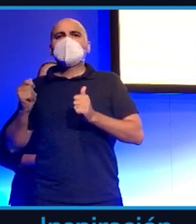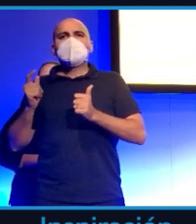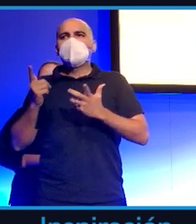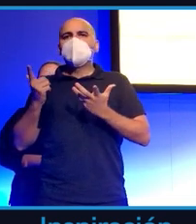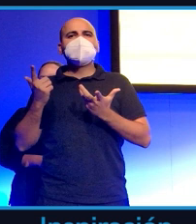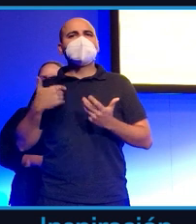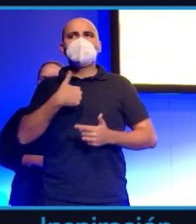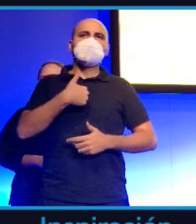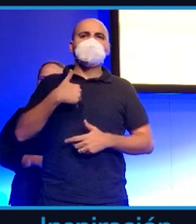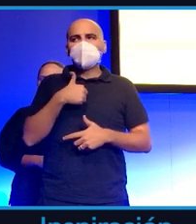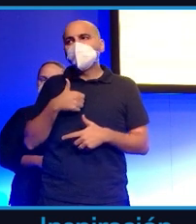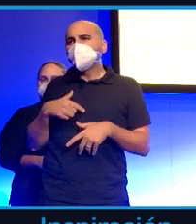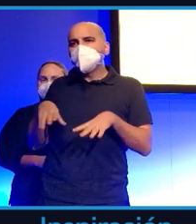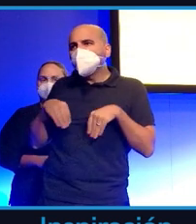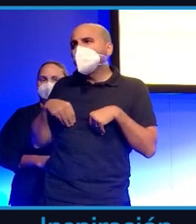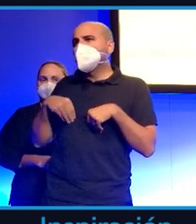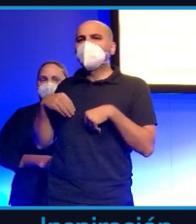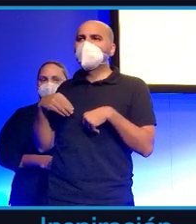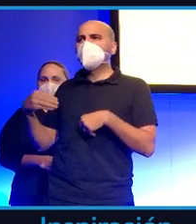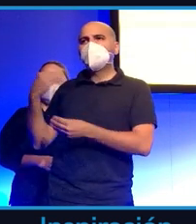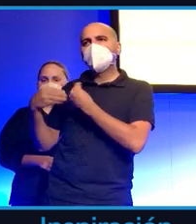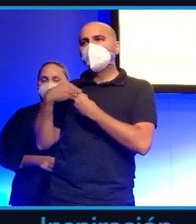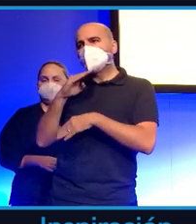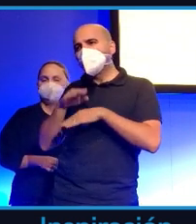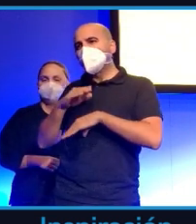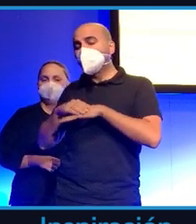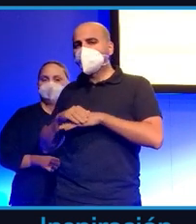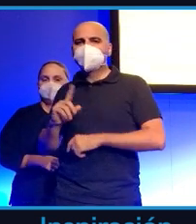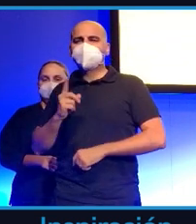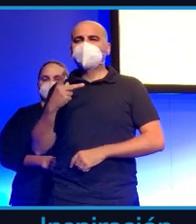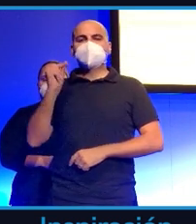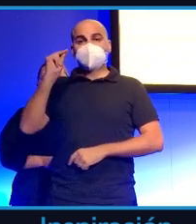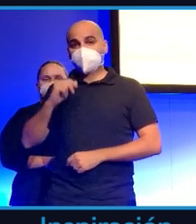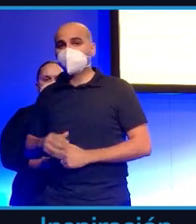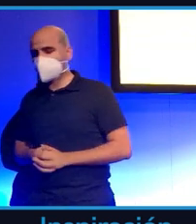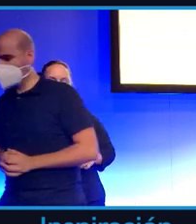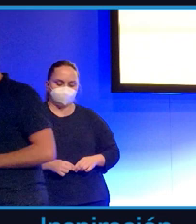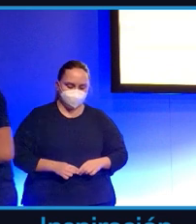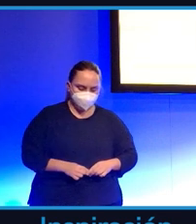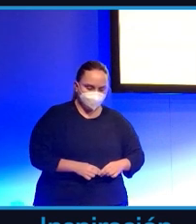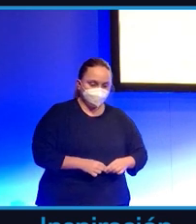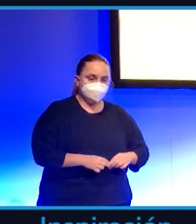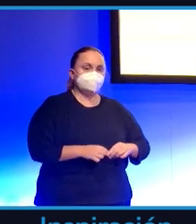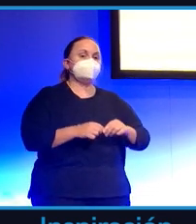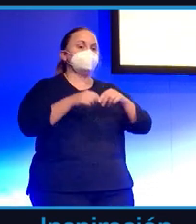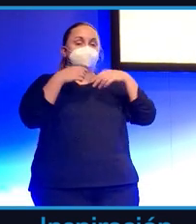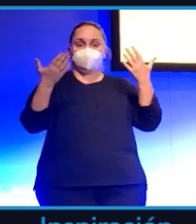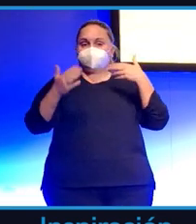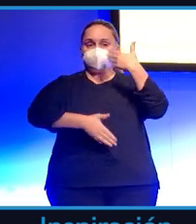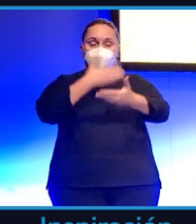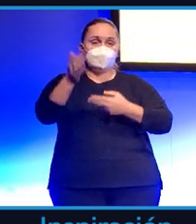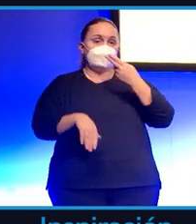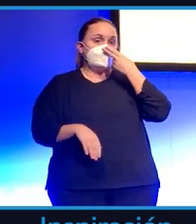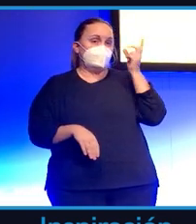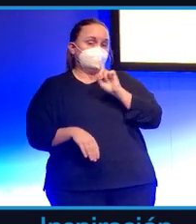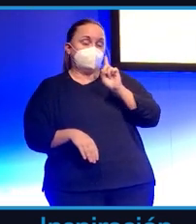ejercer un papel sumiso hacia un comunicador tan poderoso como era José María García. Entonces cuando a ellos no les interesaba no hablaban